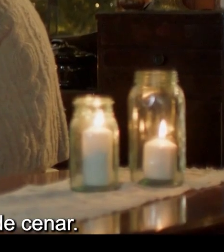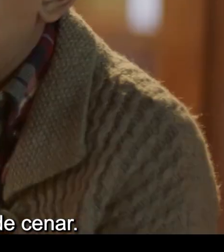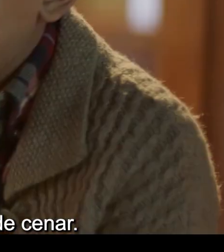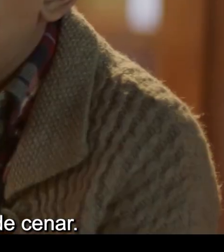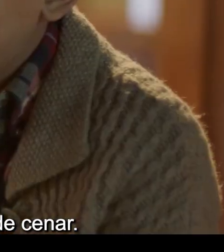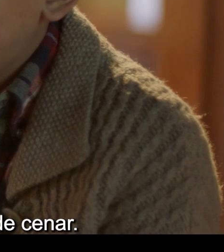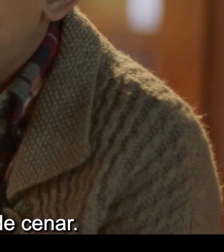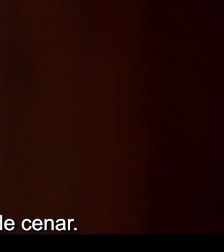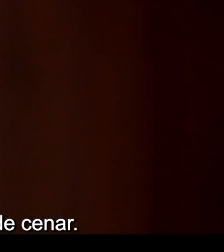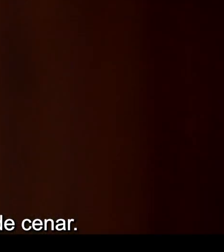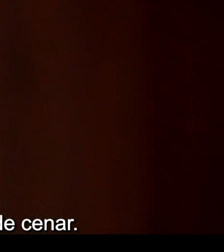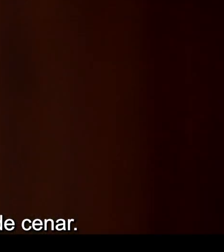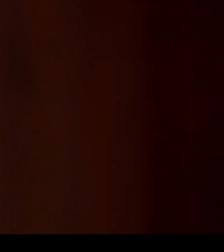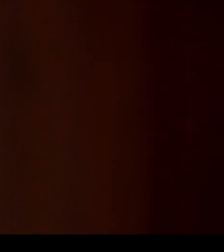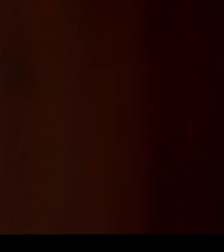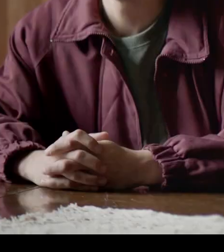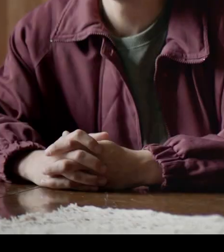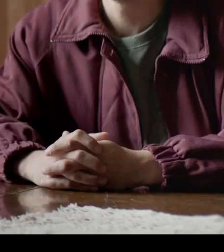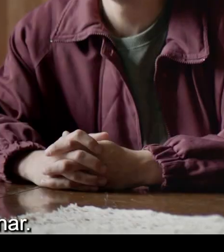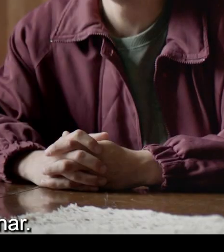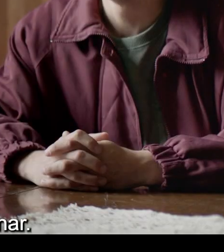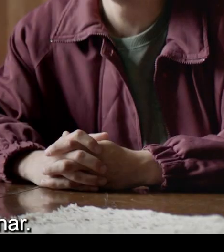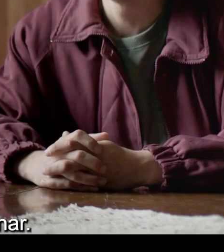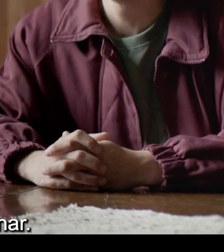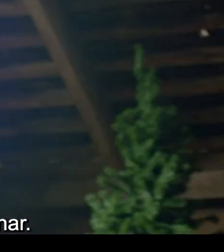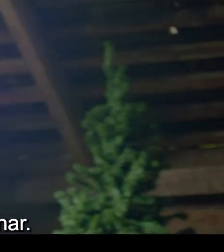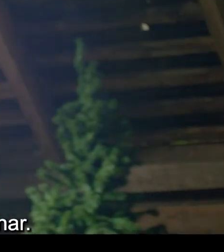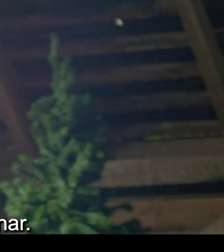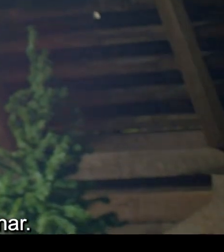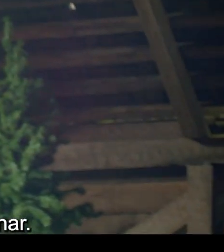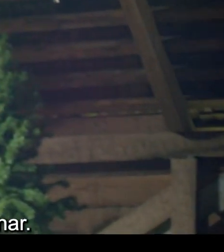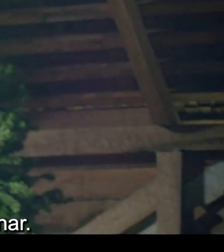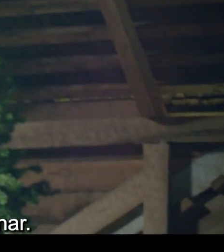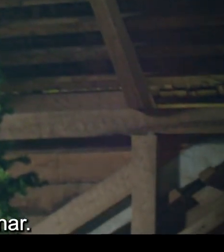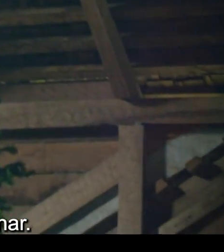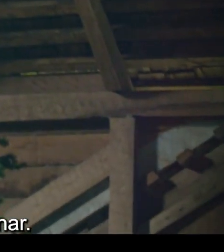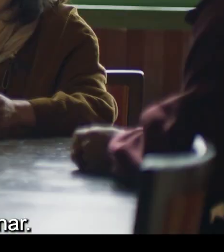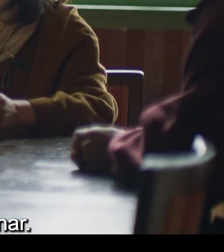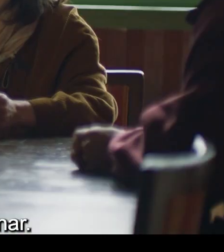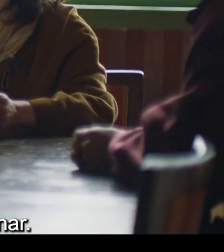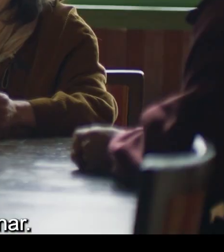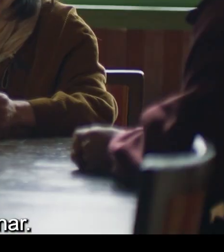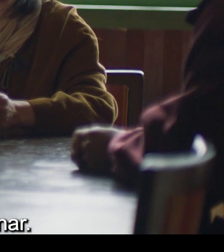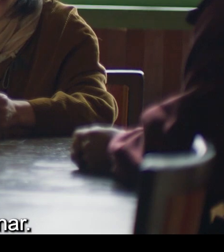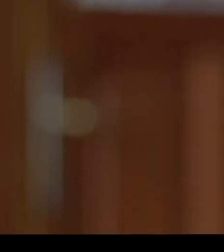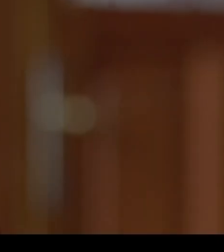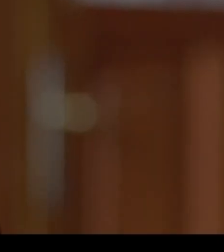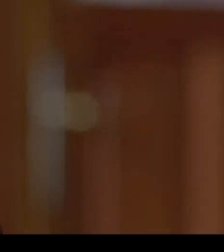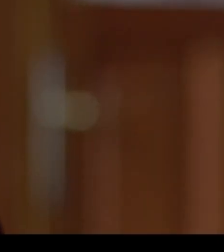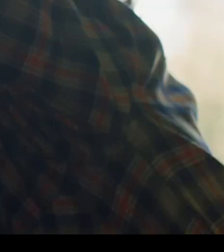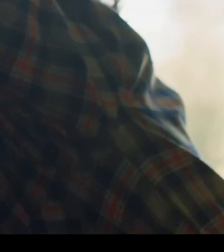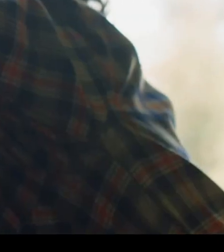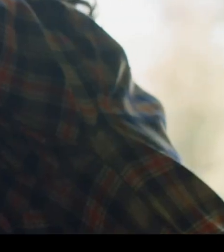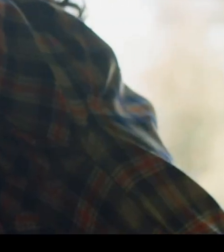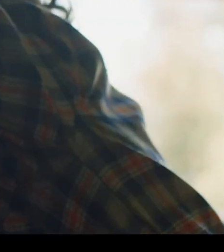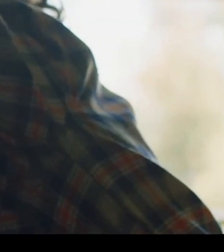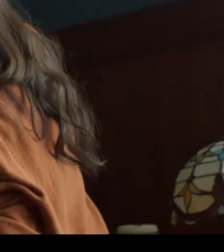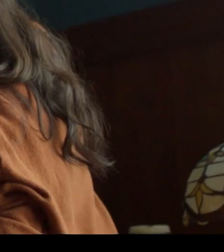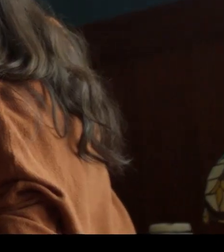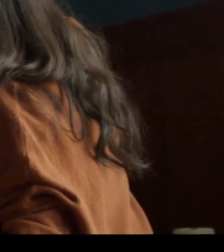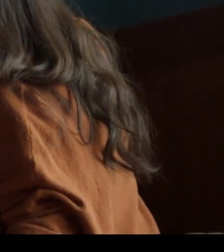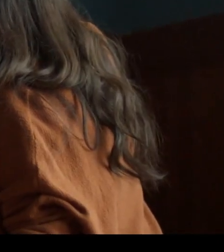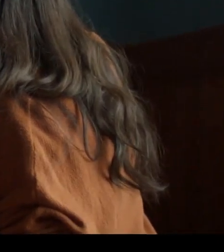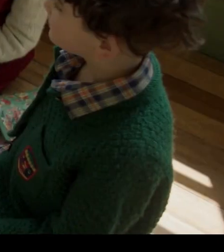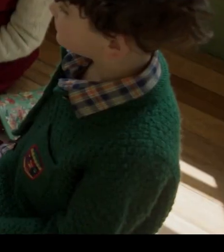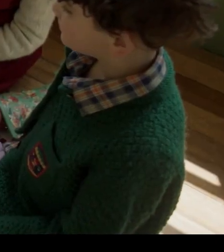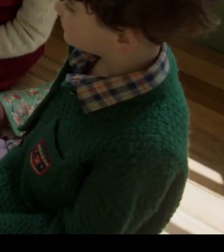canciones que cantábamos después de ese mar. Pedro, para ti, el árbol que tanto te gustaba adornar. Y por